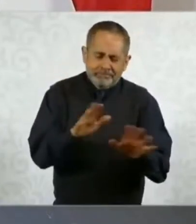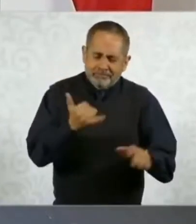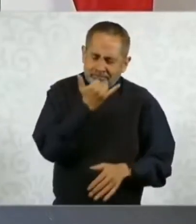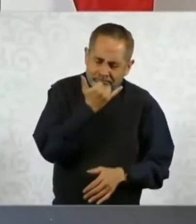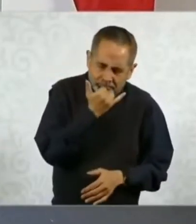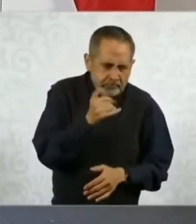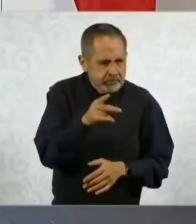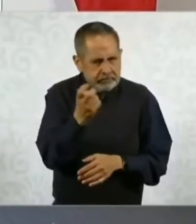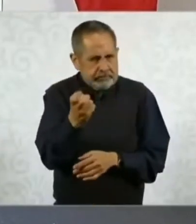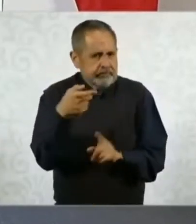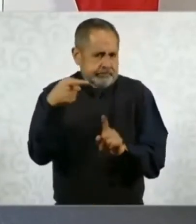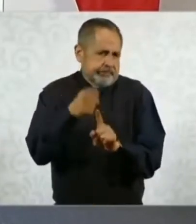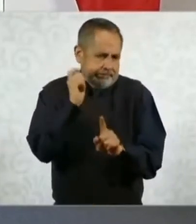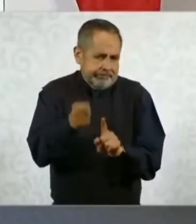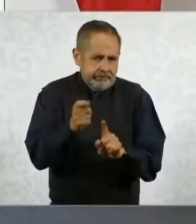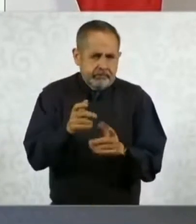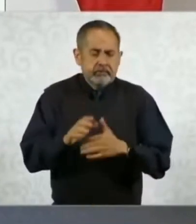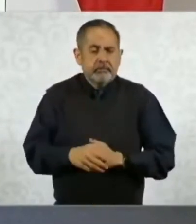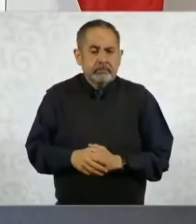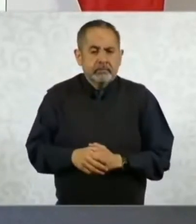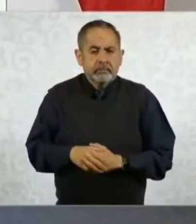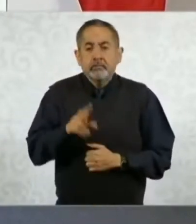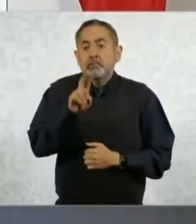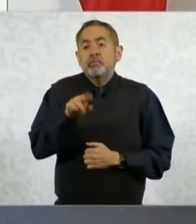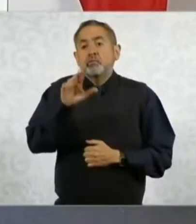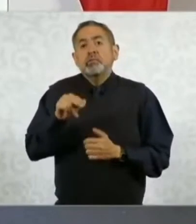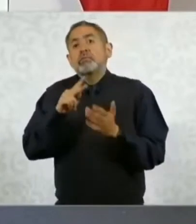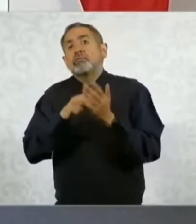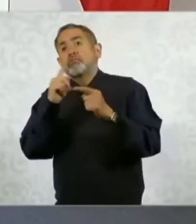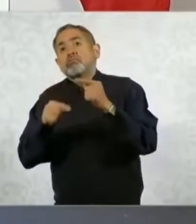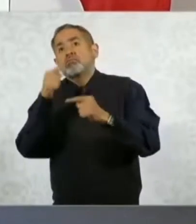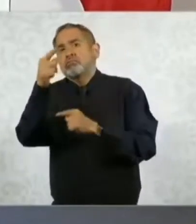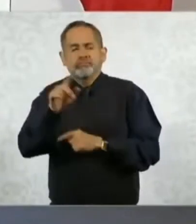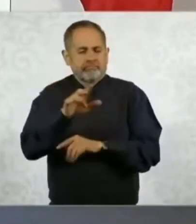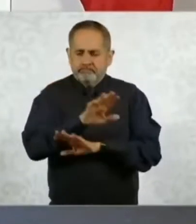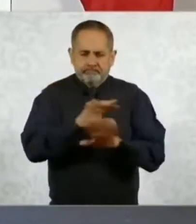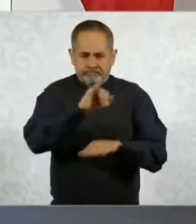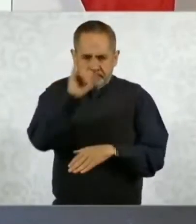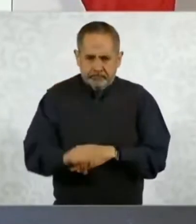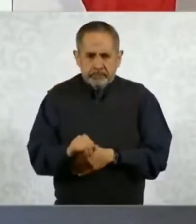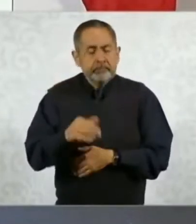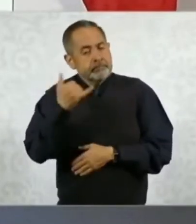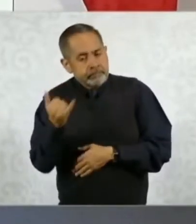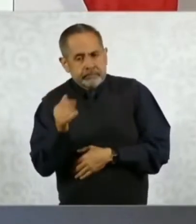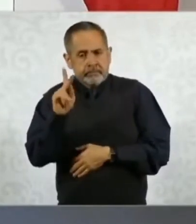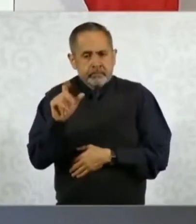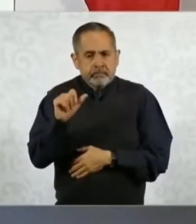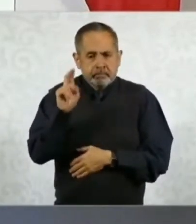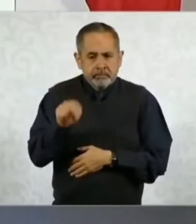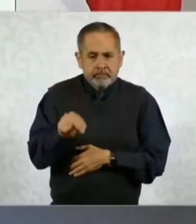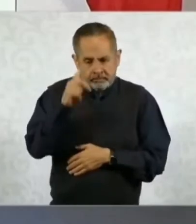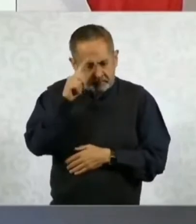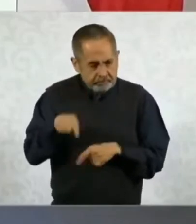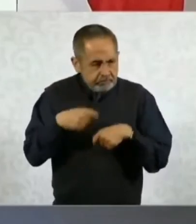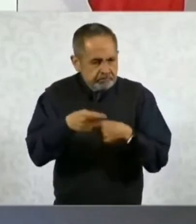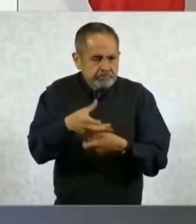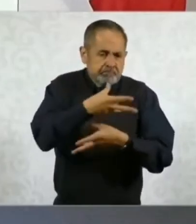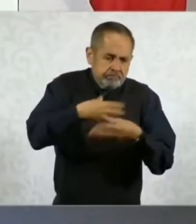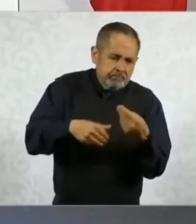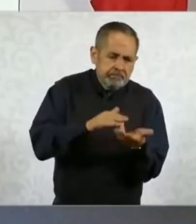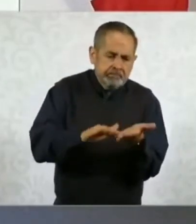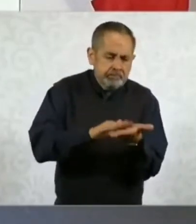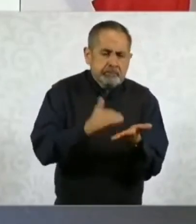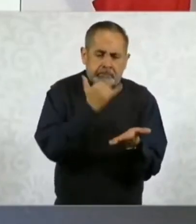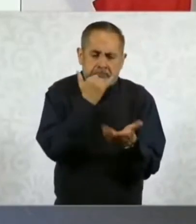decir nunca más y al mismo tiempo generar un plan de justicia, de resarcimiento por esos